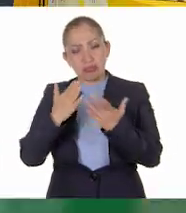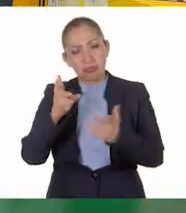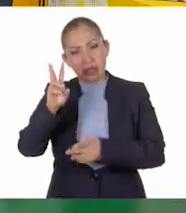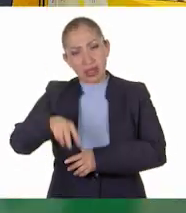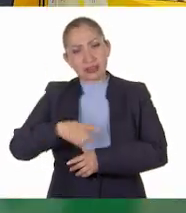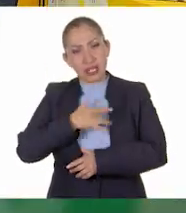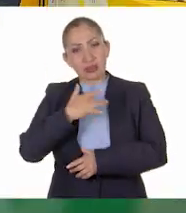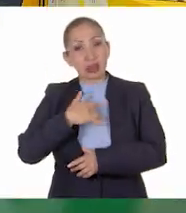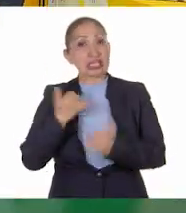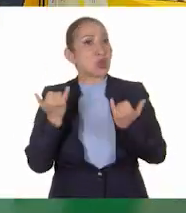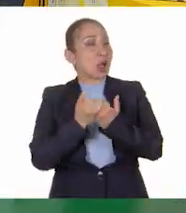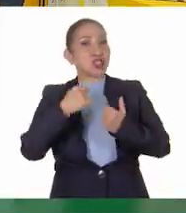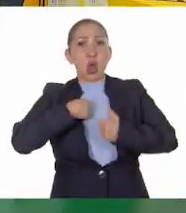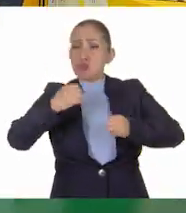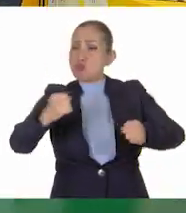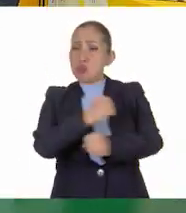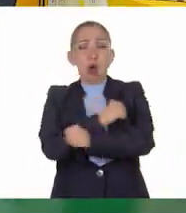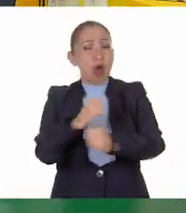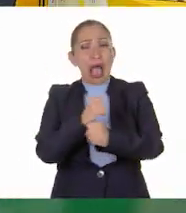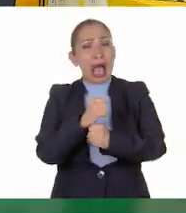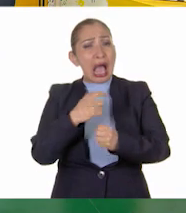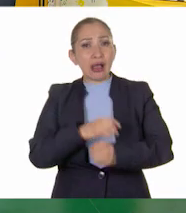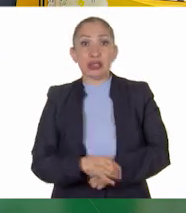¡Sí, así me sentí yo, por eso exploté!